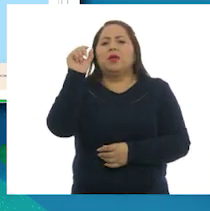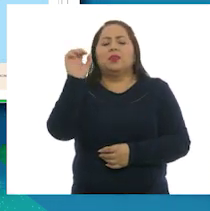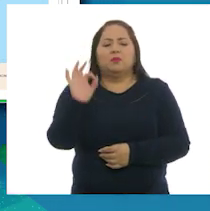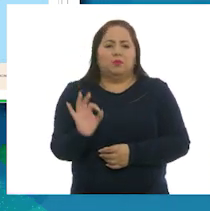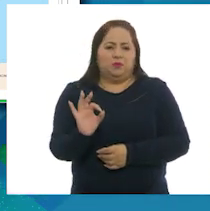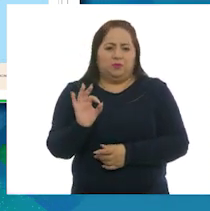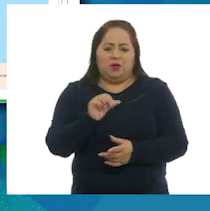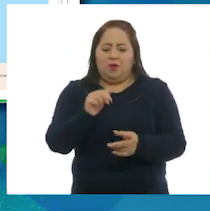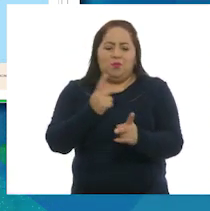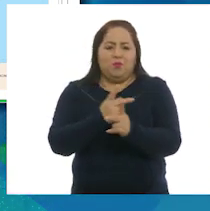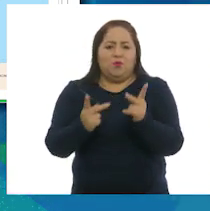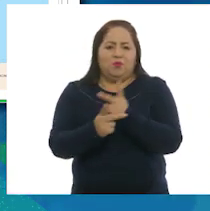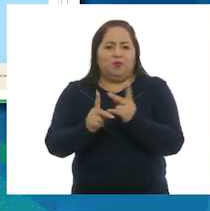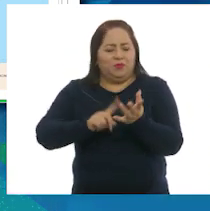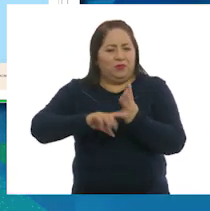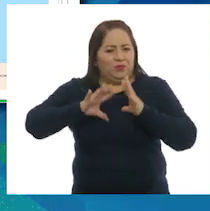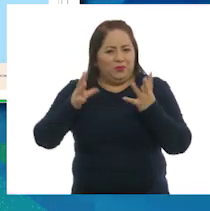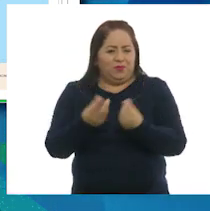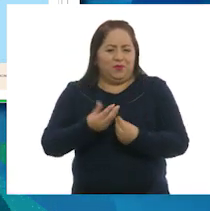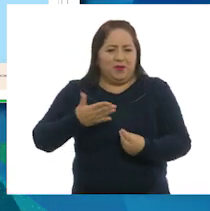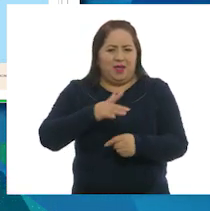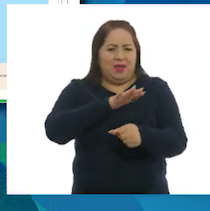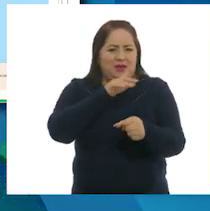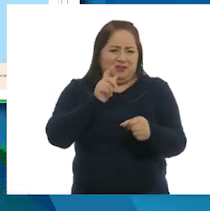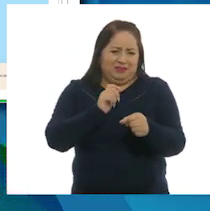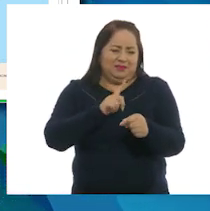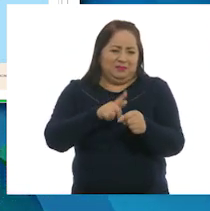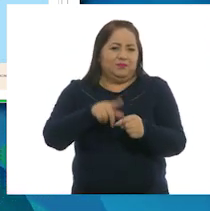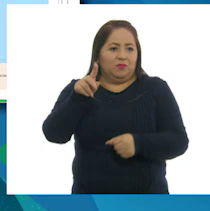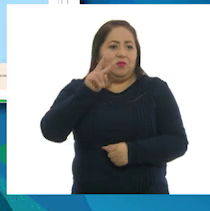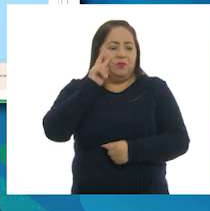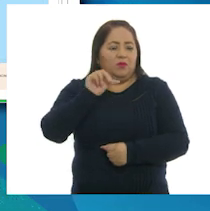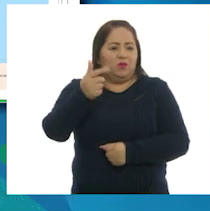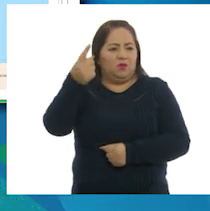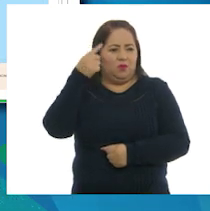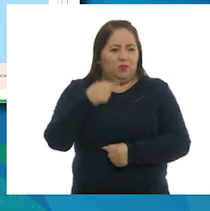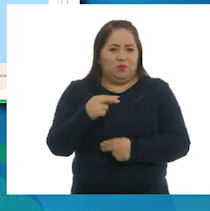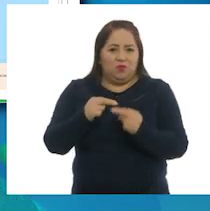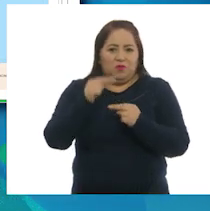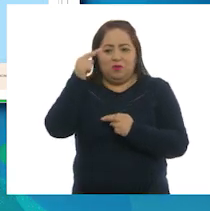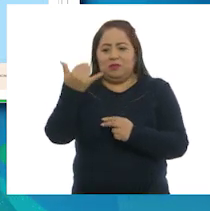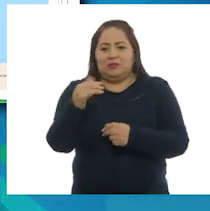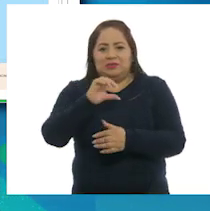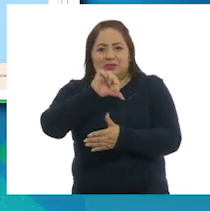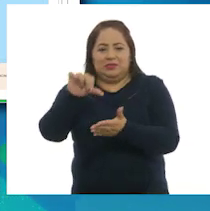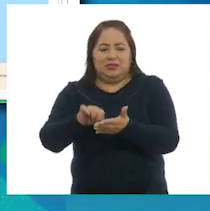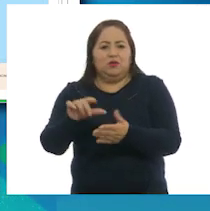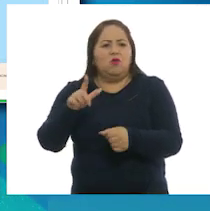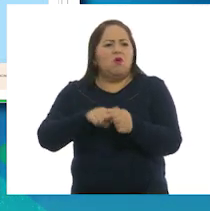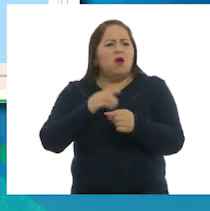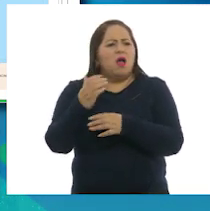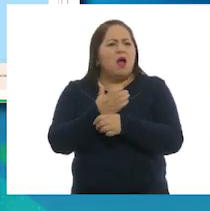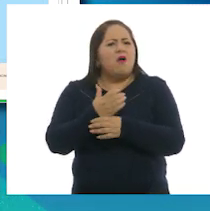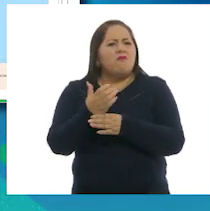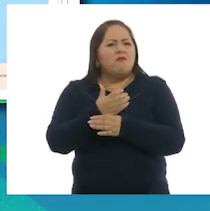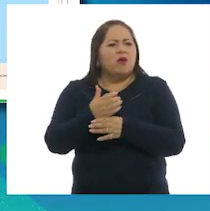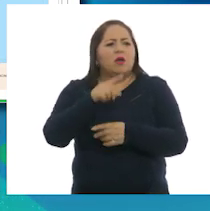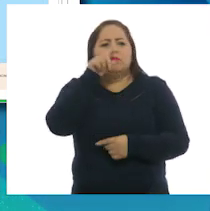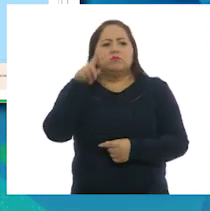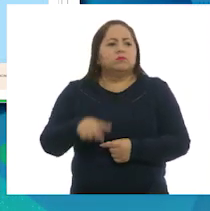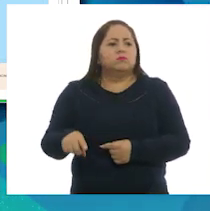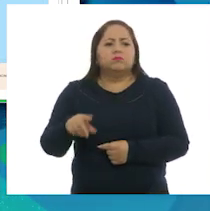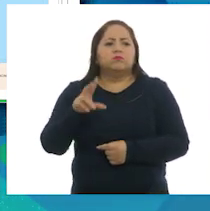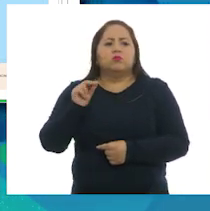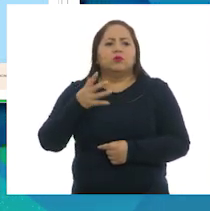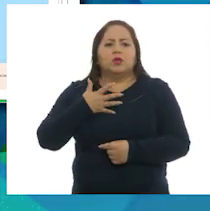% de la producción total, en contraste, las entidades del norte y centro en color café, que no tienen